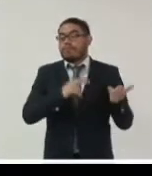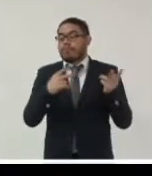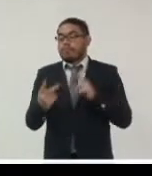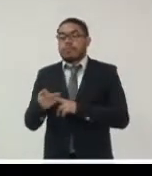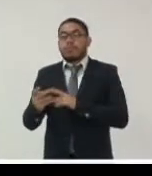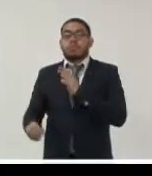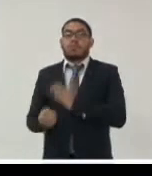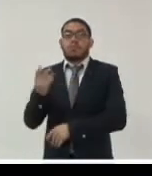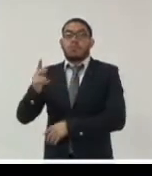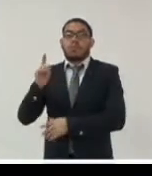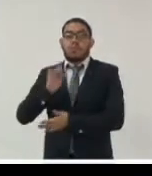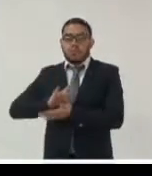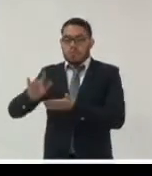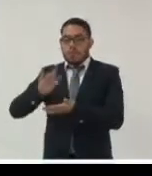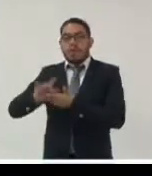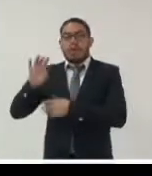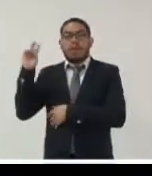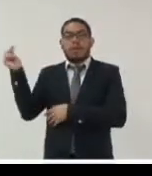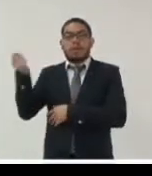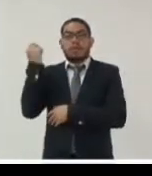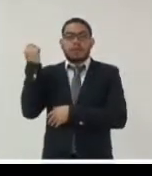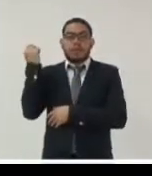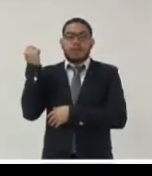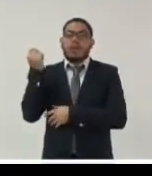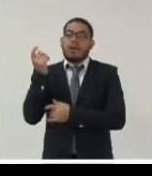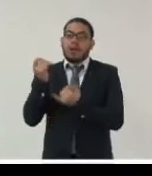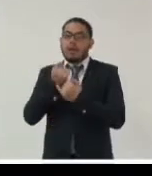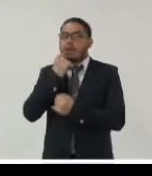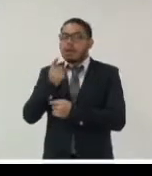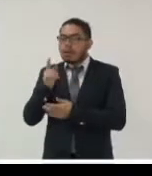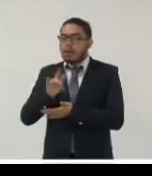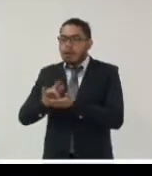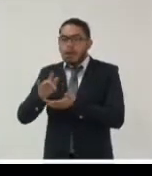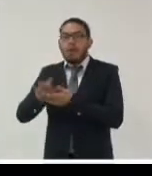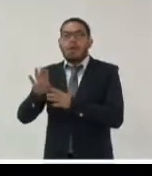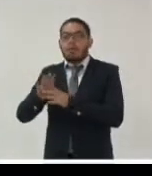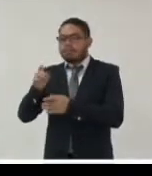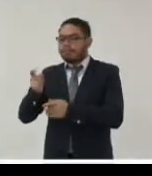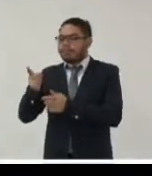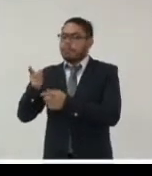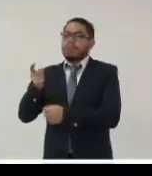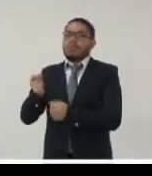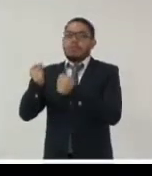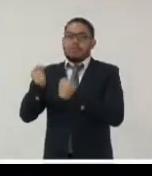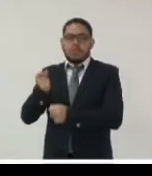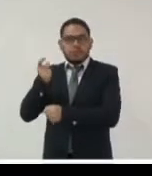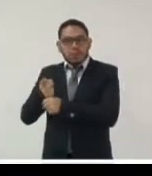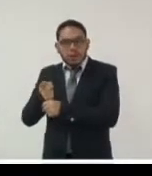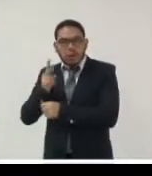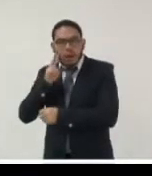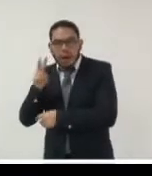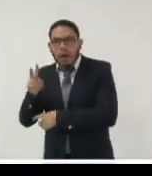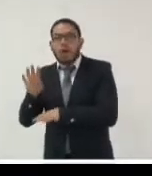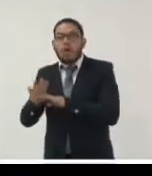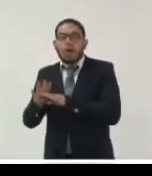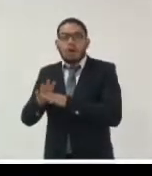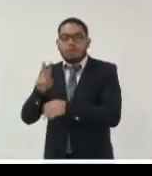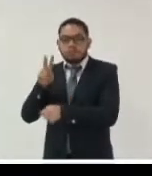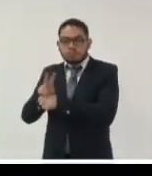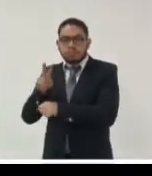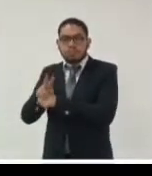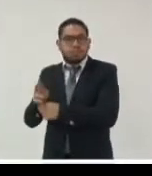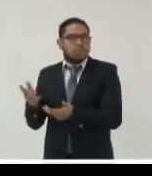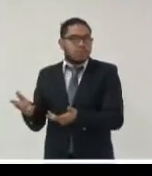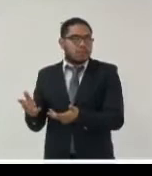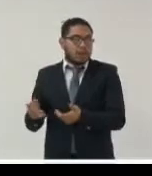digitales bajo cadena de custodia digital archivística necesitamos estar preparados para